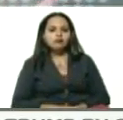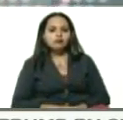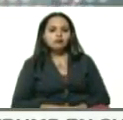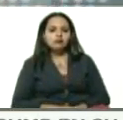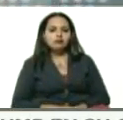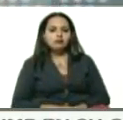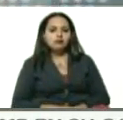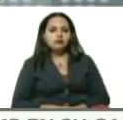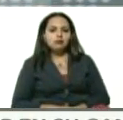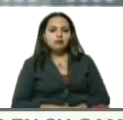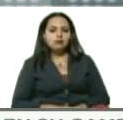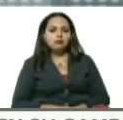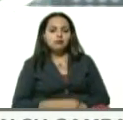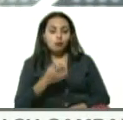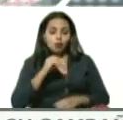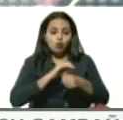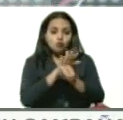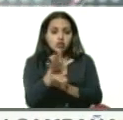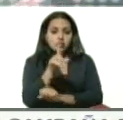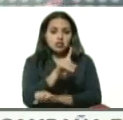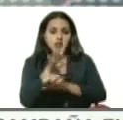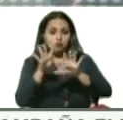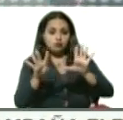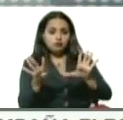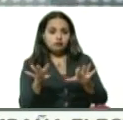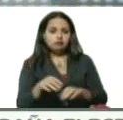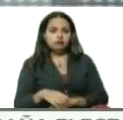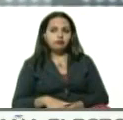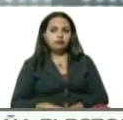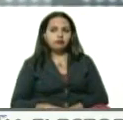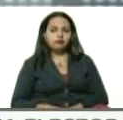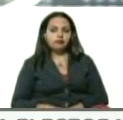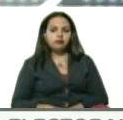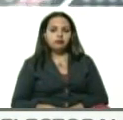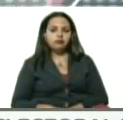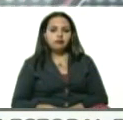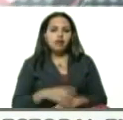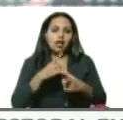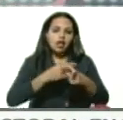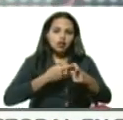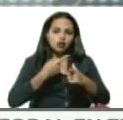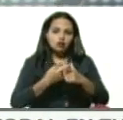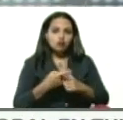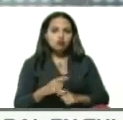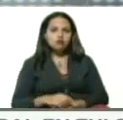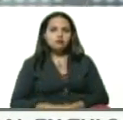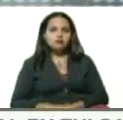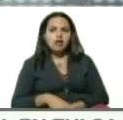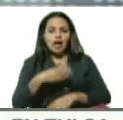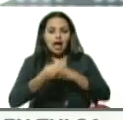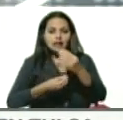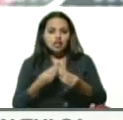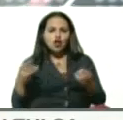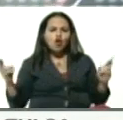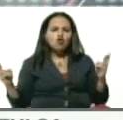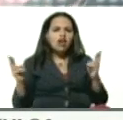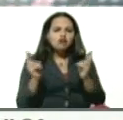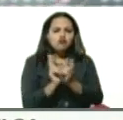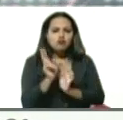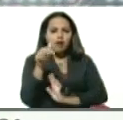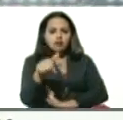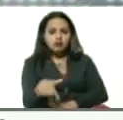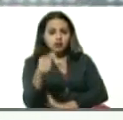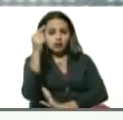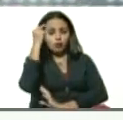el COVID-19. Entonces, haciendo un resumen, el día de hoy,